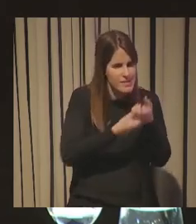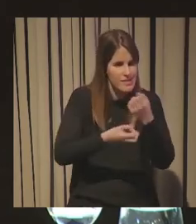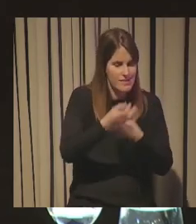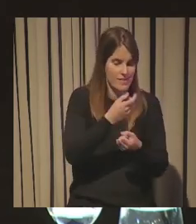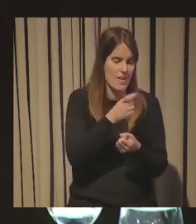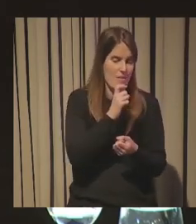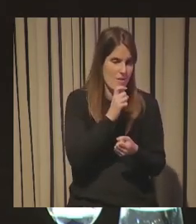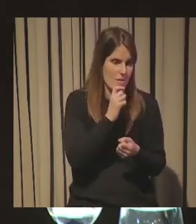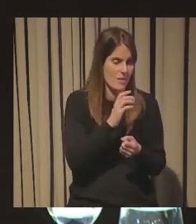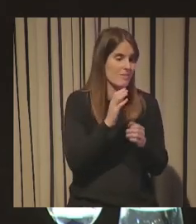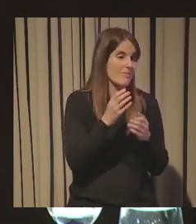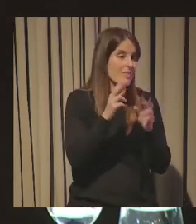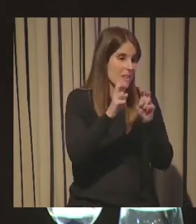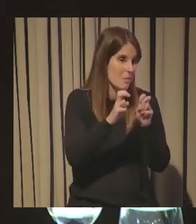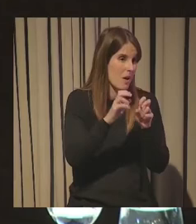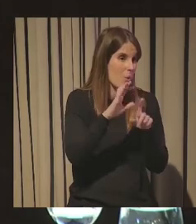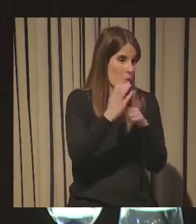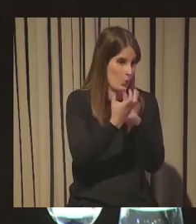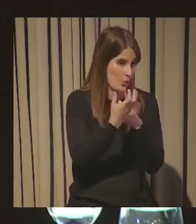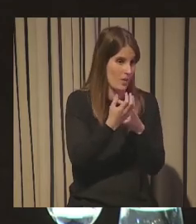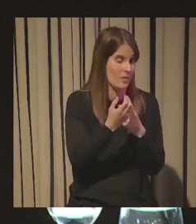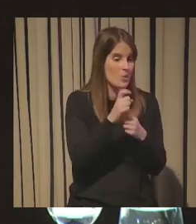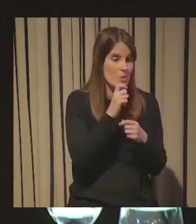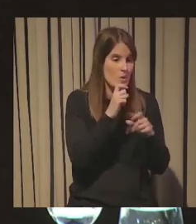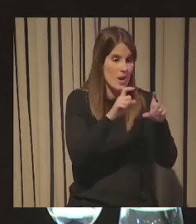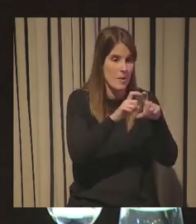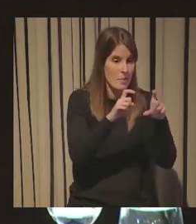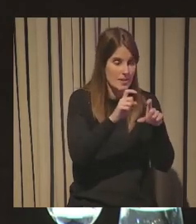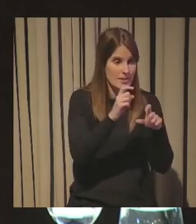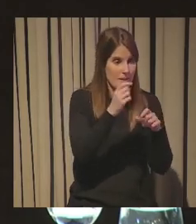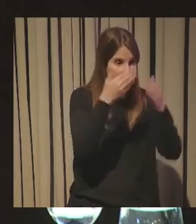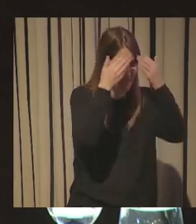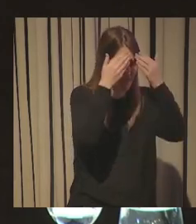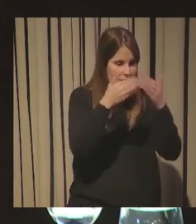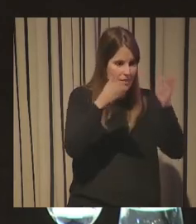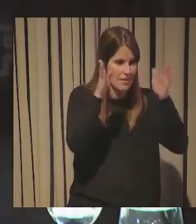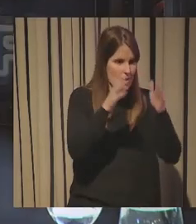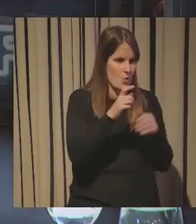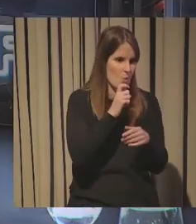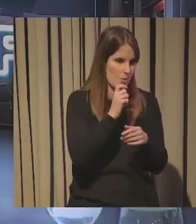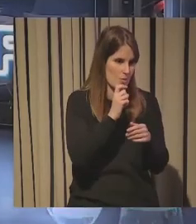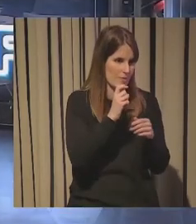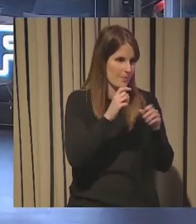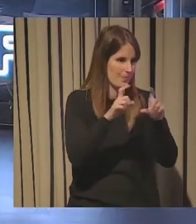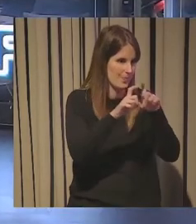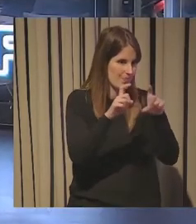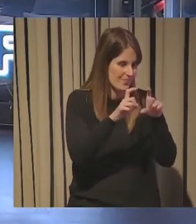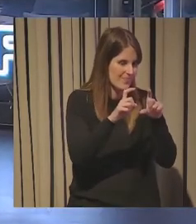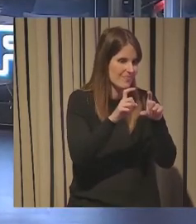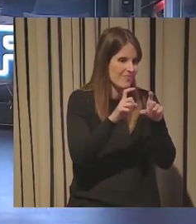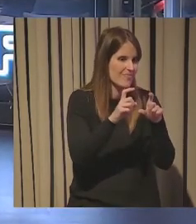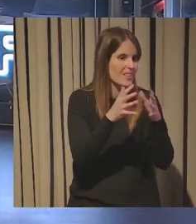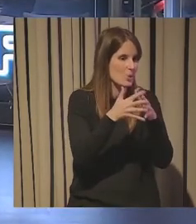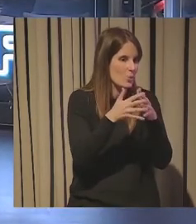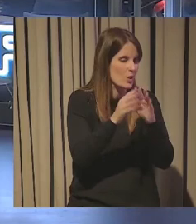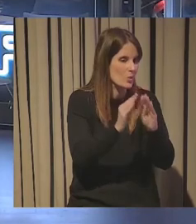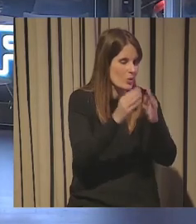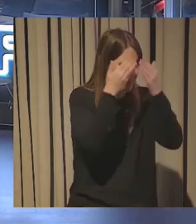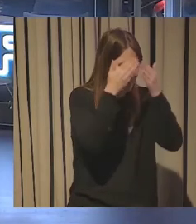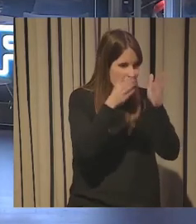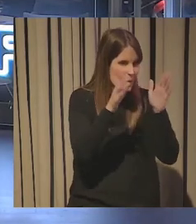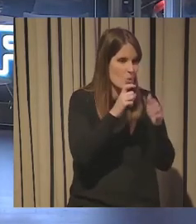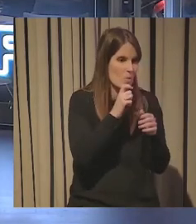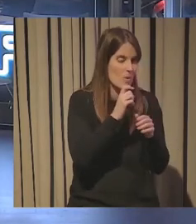cultura que a ver cómo hacemos que cale esto en la organización y cómo cale esto en la cultura de las organizaciones porque al final yo creo que en el fondo